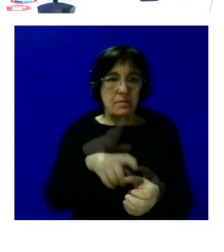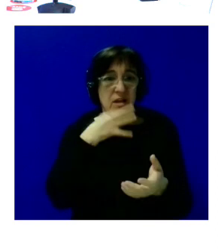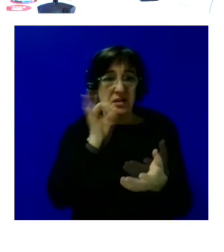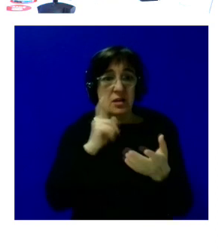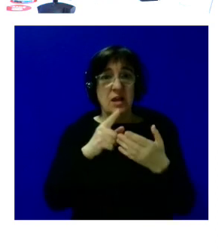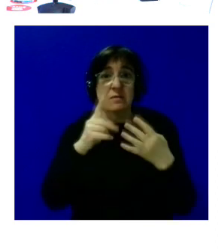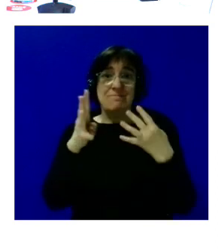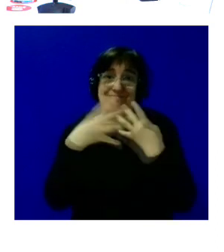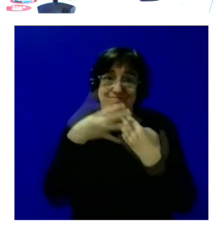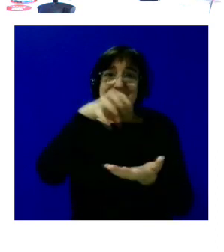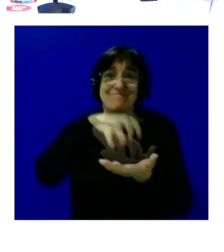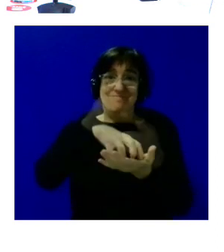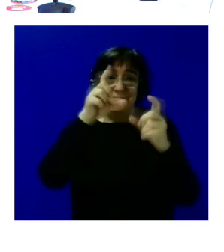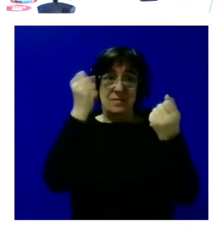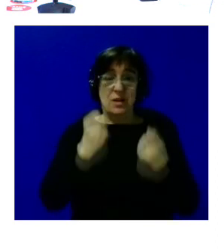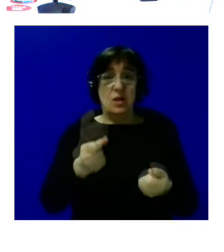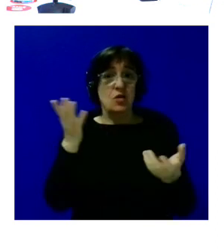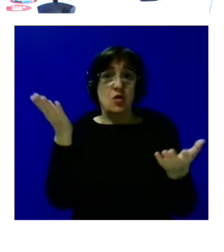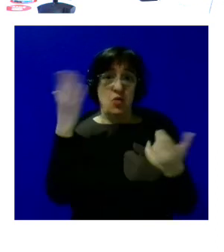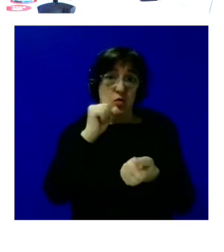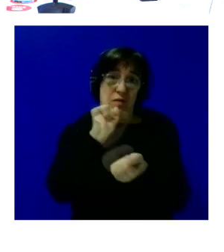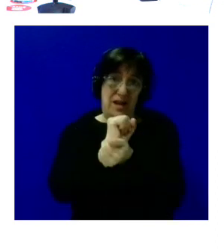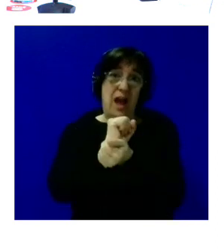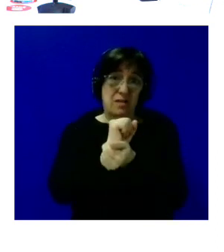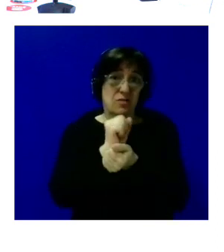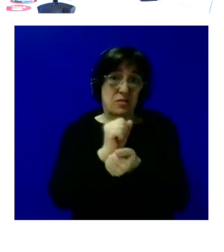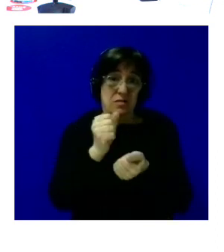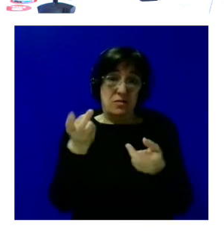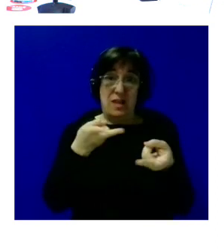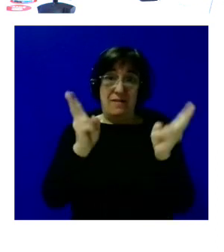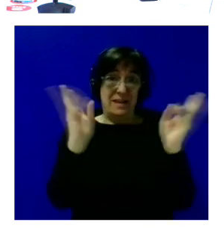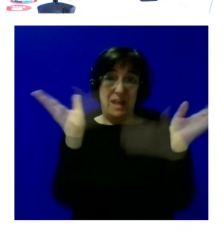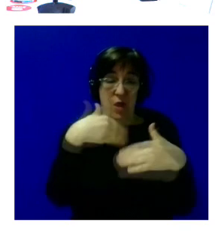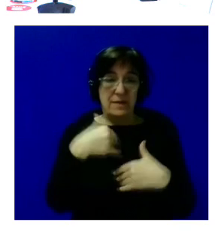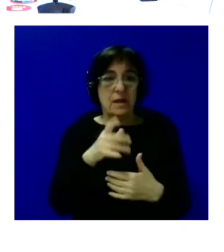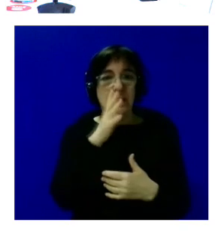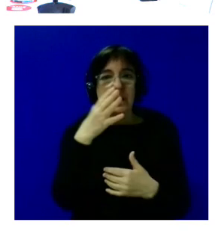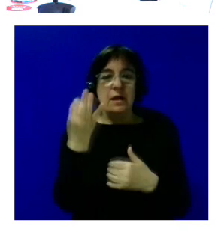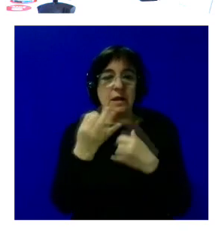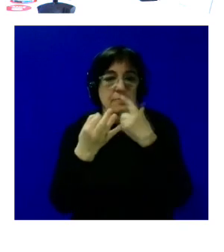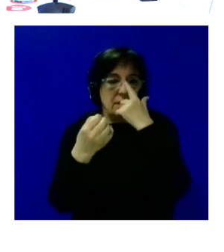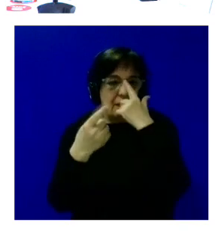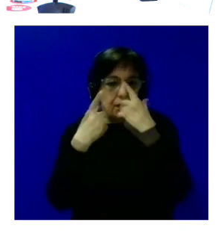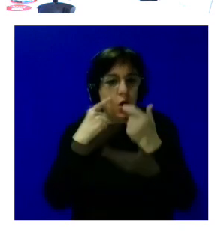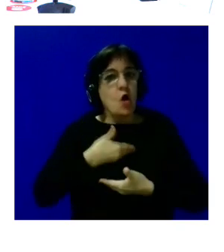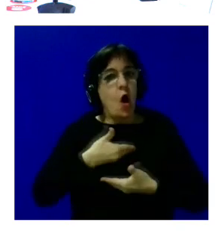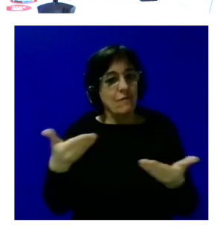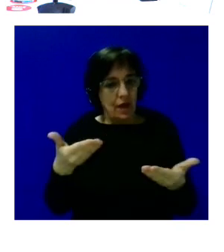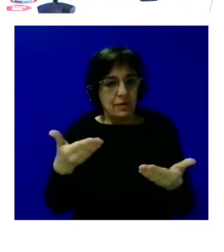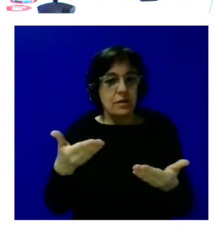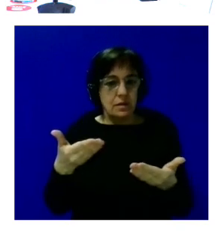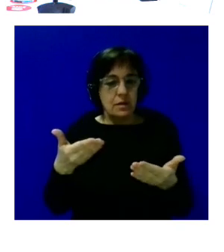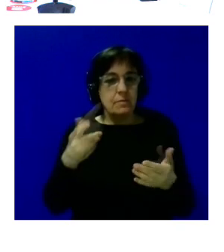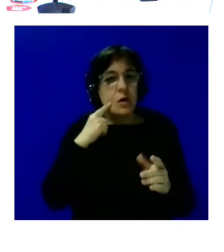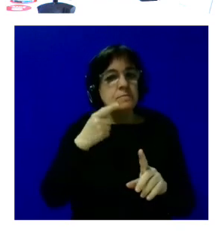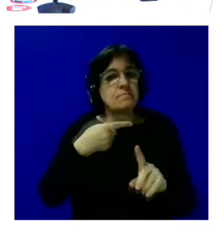institución penitenciaria es que ha estado privada de libertad entonces yo creo que también tenemos que tener esa confianza y ese